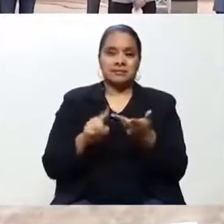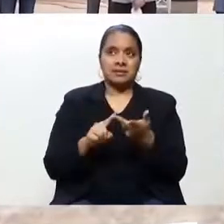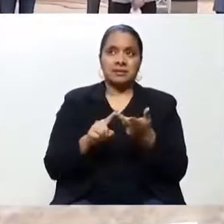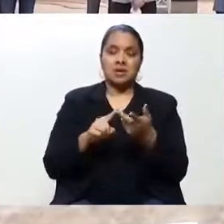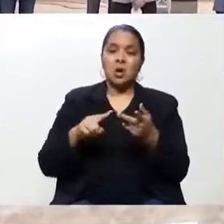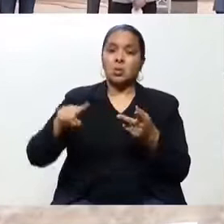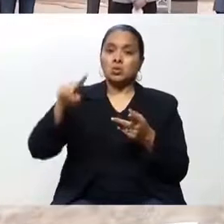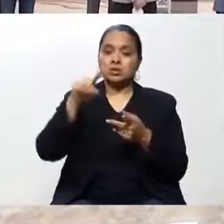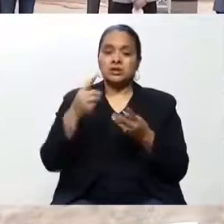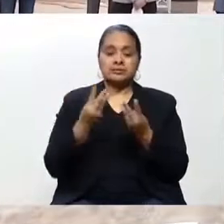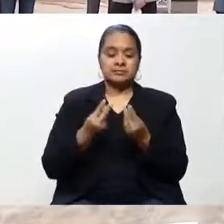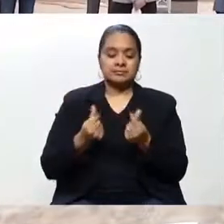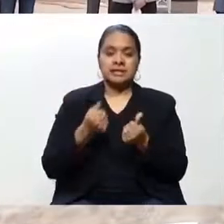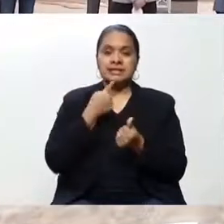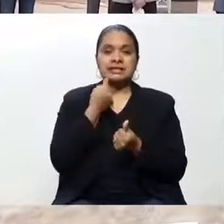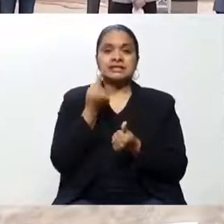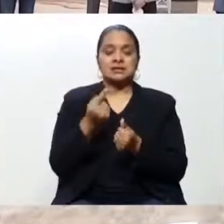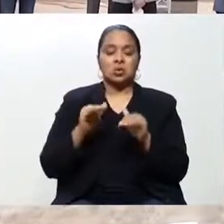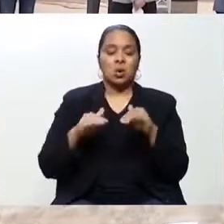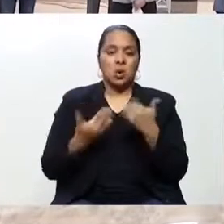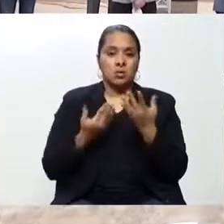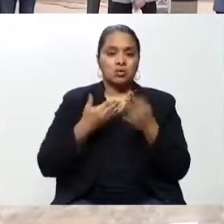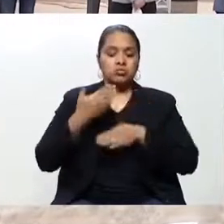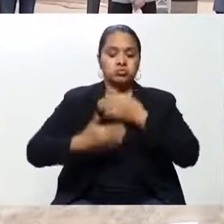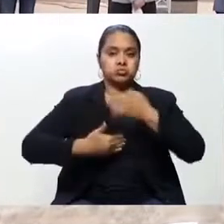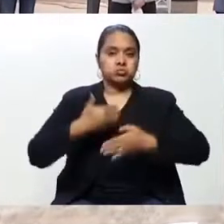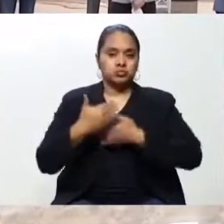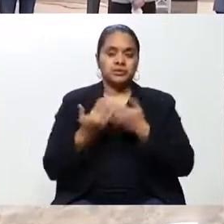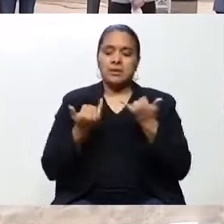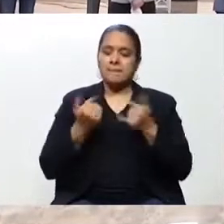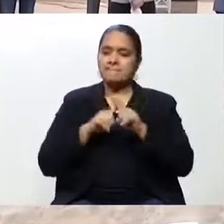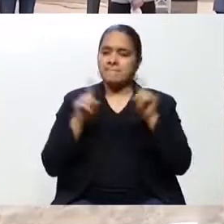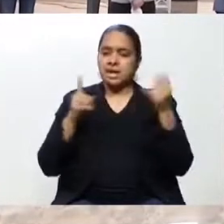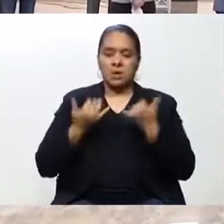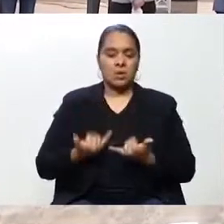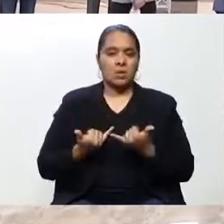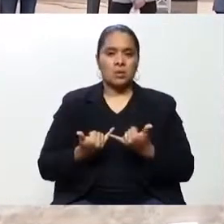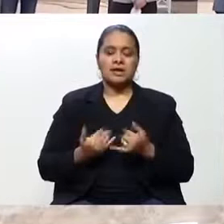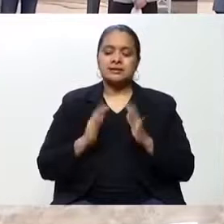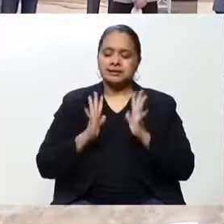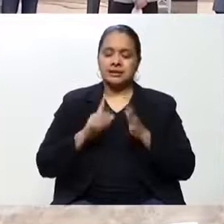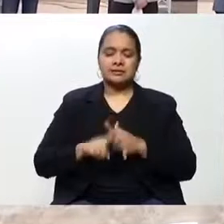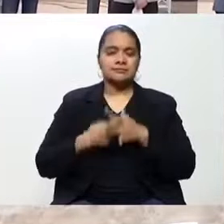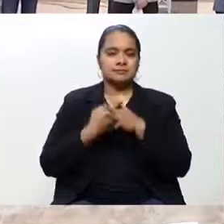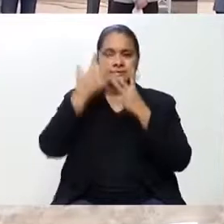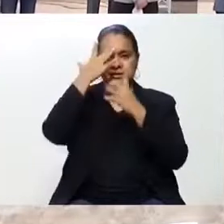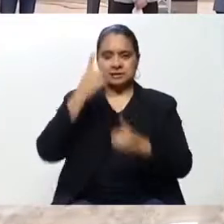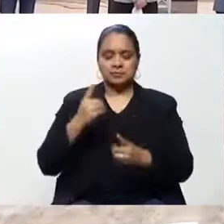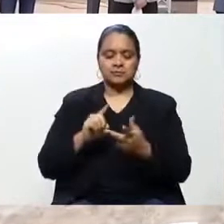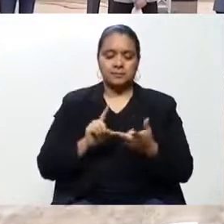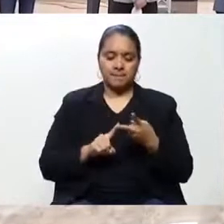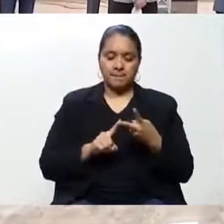ir diciéndonos cómo se va avanzando. Pero el marco ahora ya está. Además, el